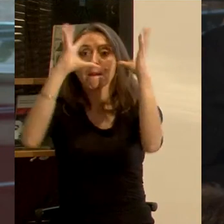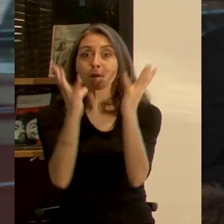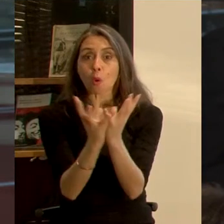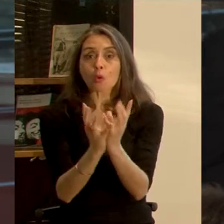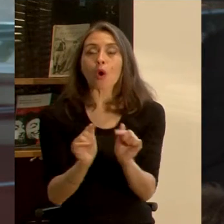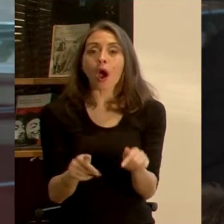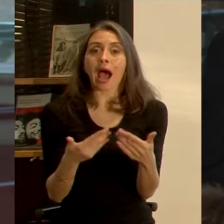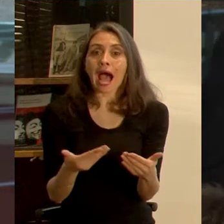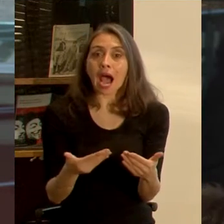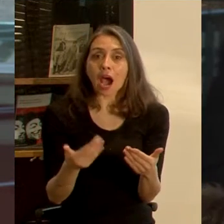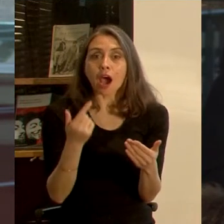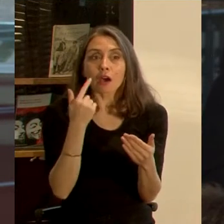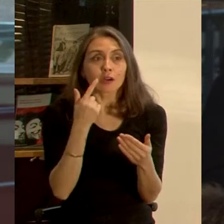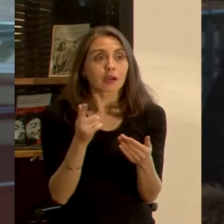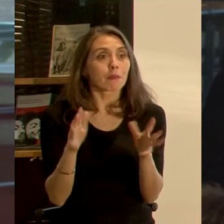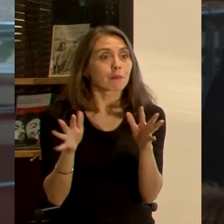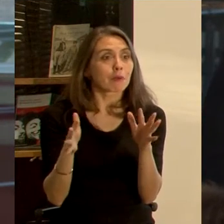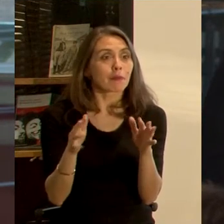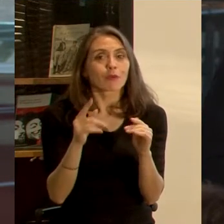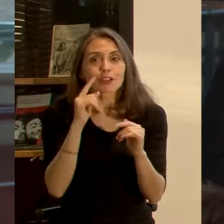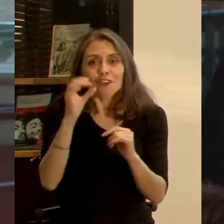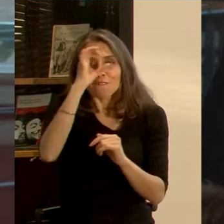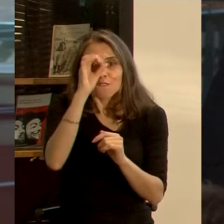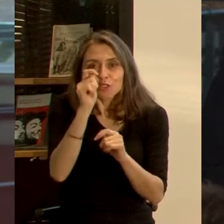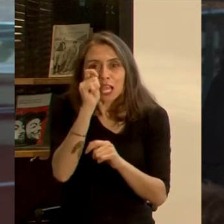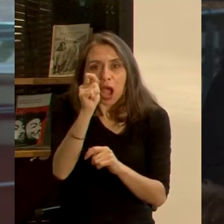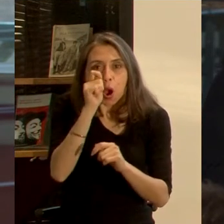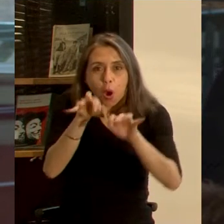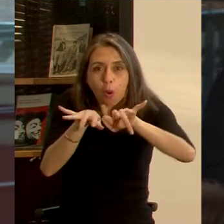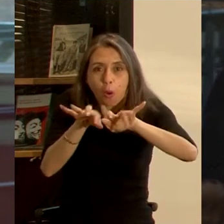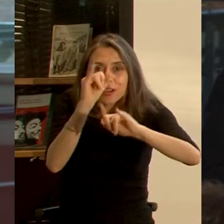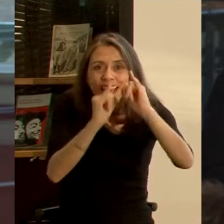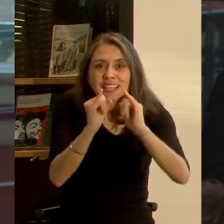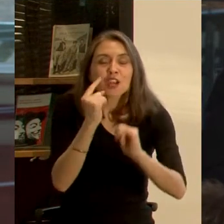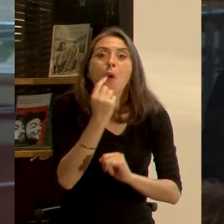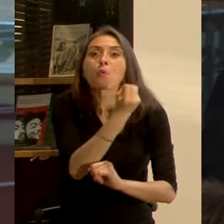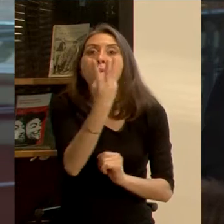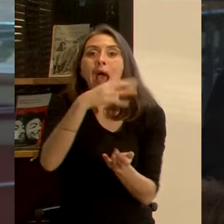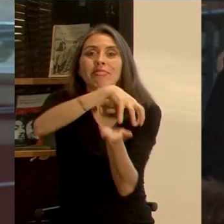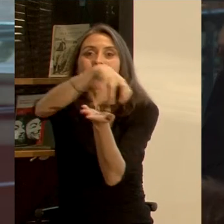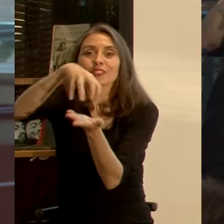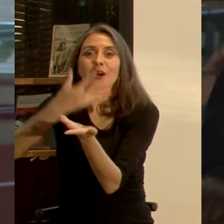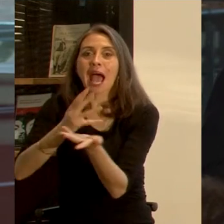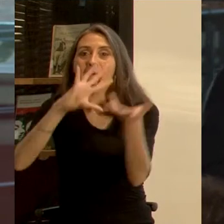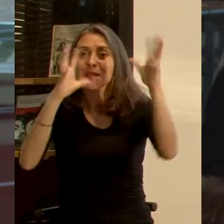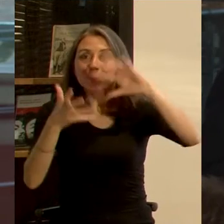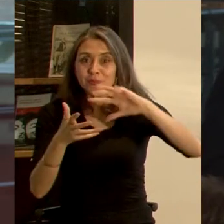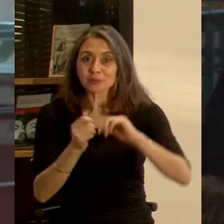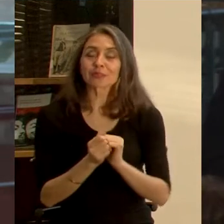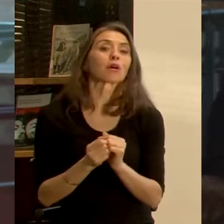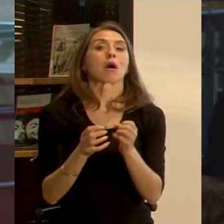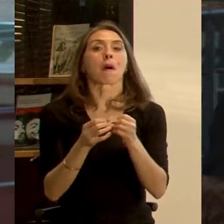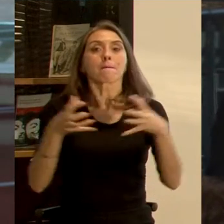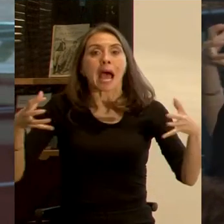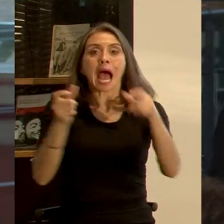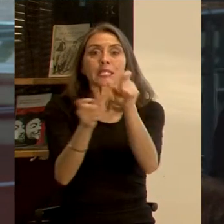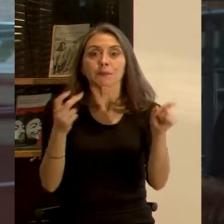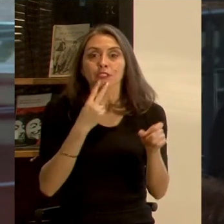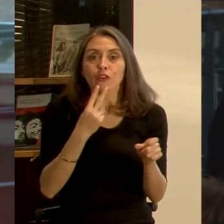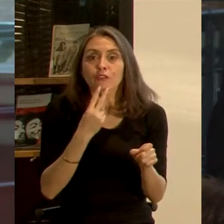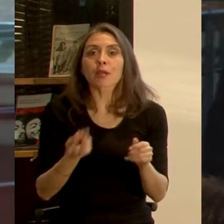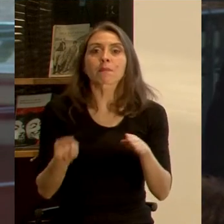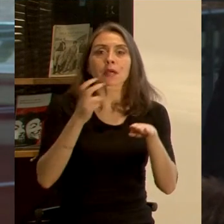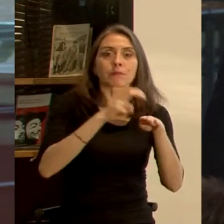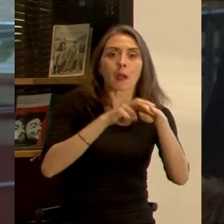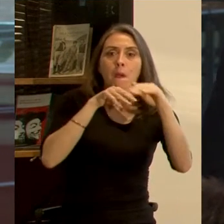tendríamos que verlo en Google o en Internet. La densidad de la población, la extensión de los medios